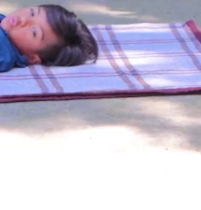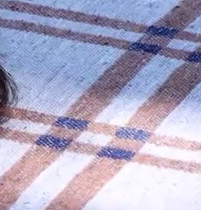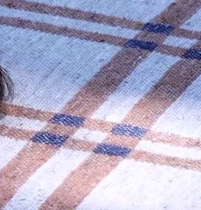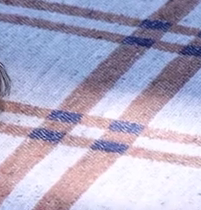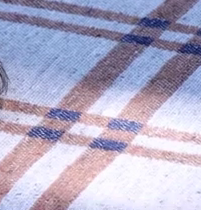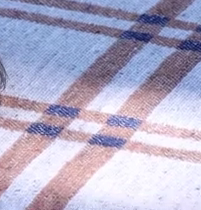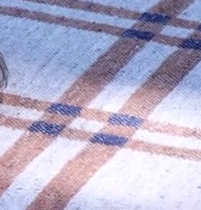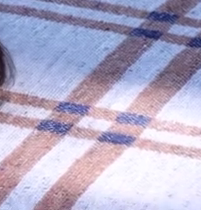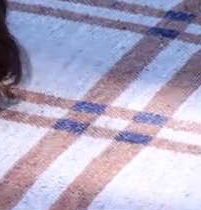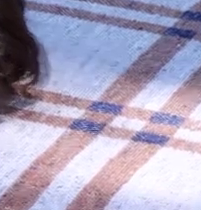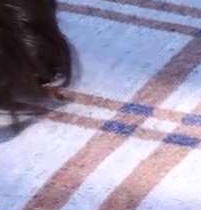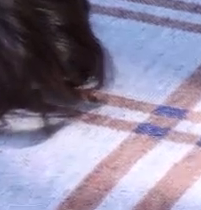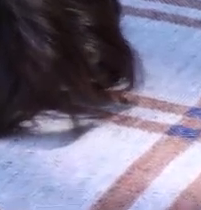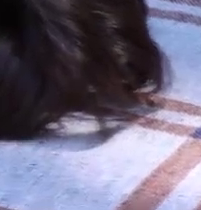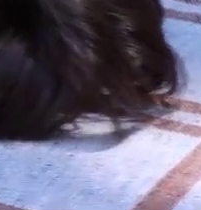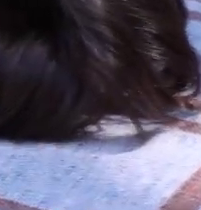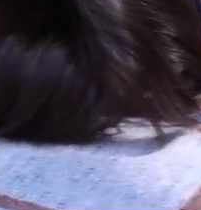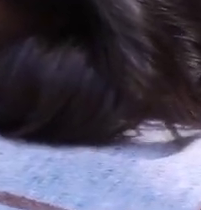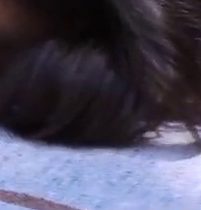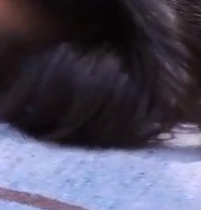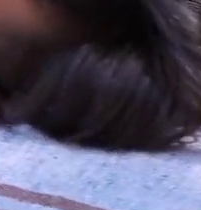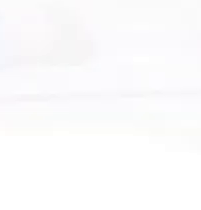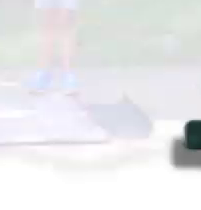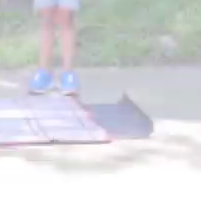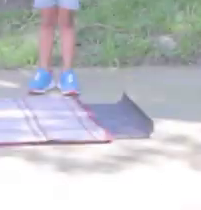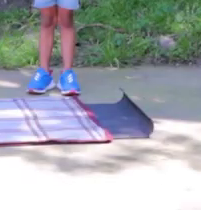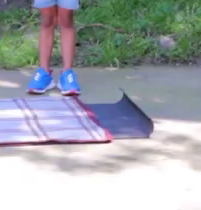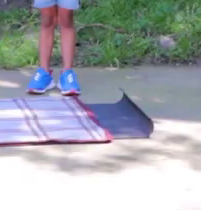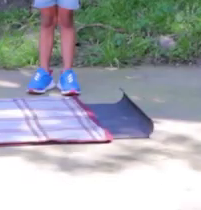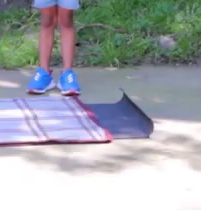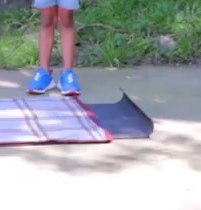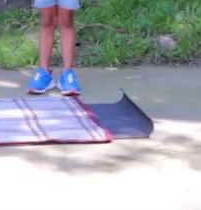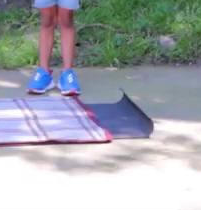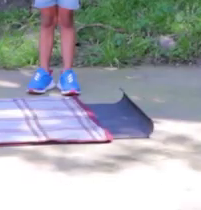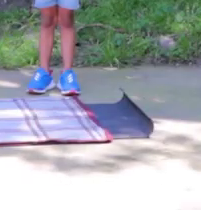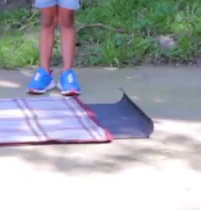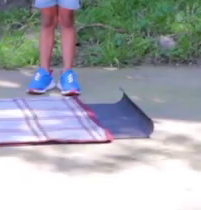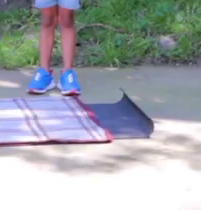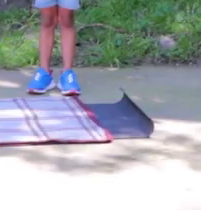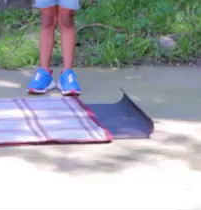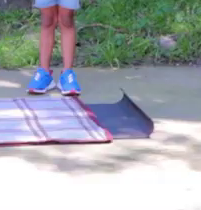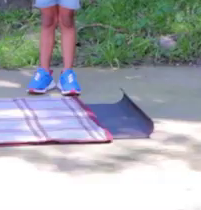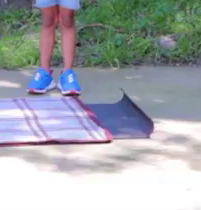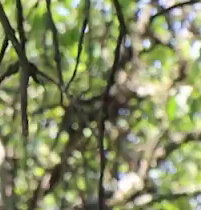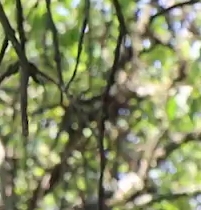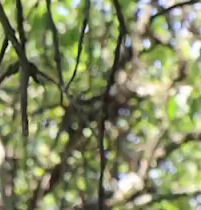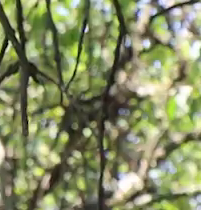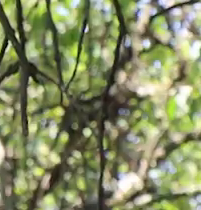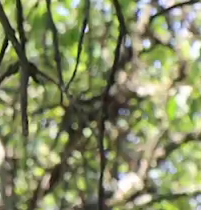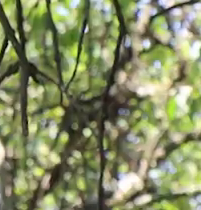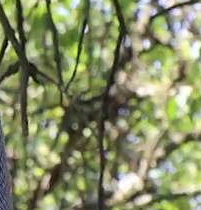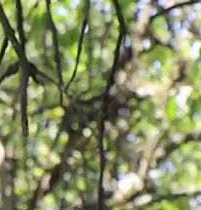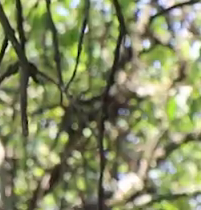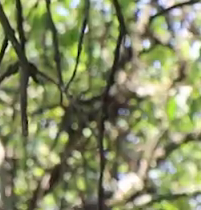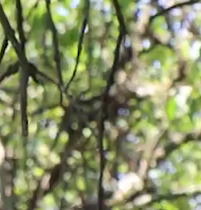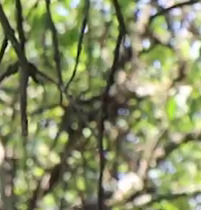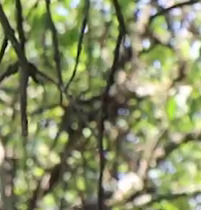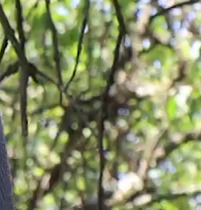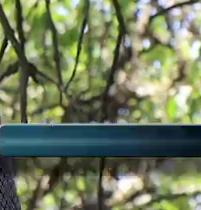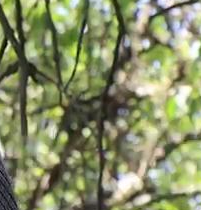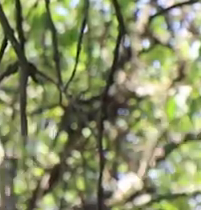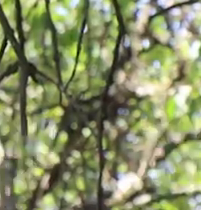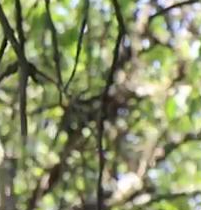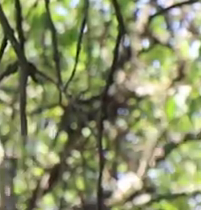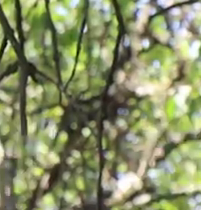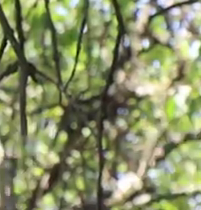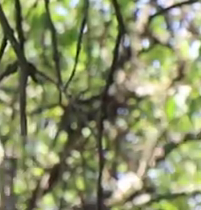vez más alto ahora el siguiente ejercicio vamos a trabajar lumbares lo que vamos a hacer nos vamos a acostar